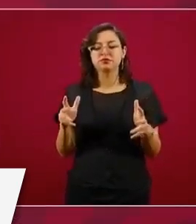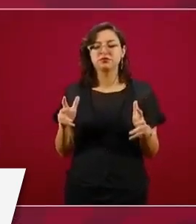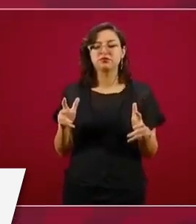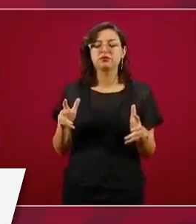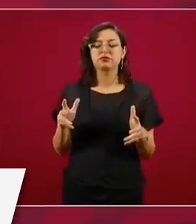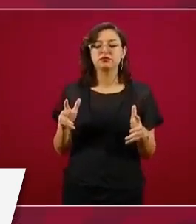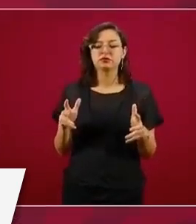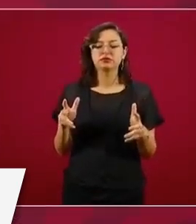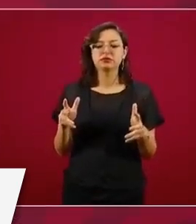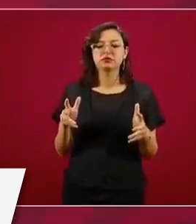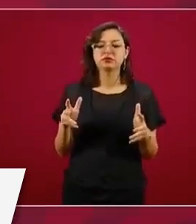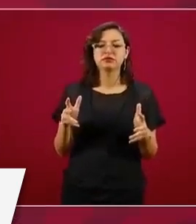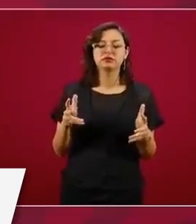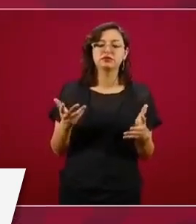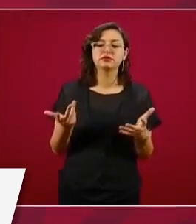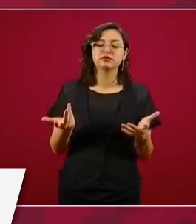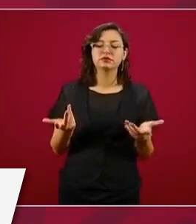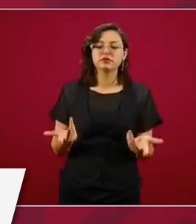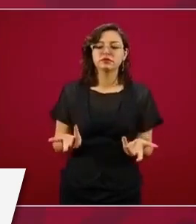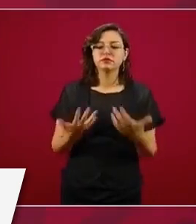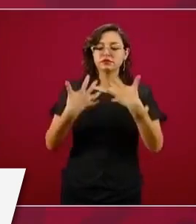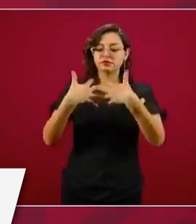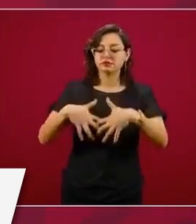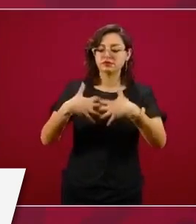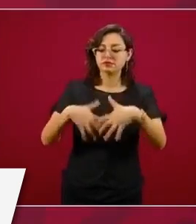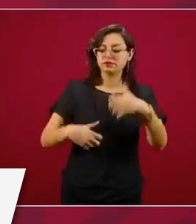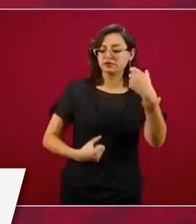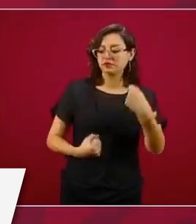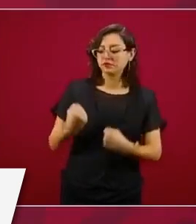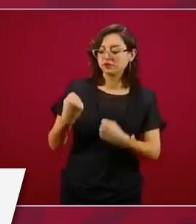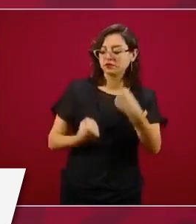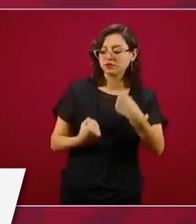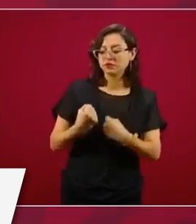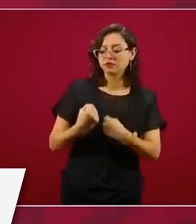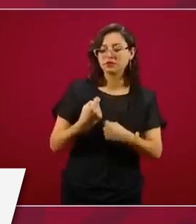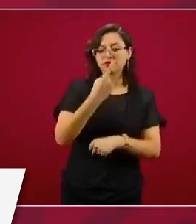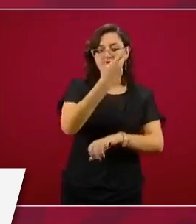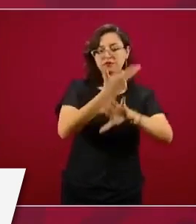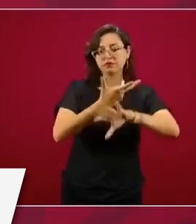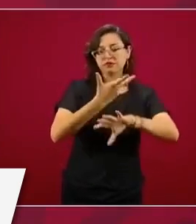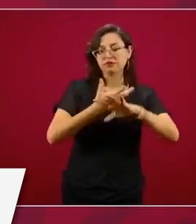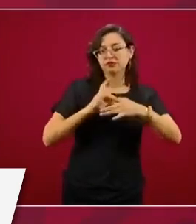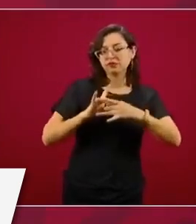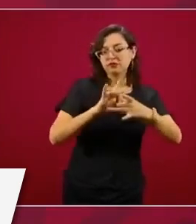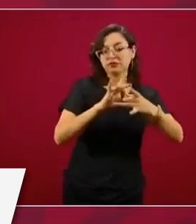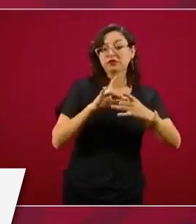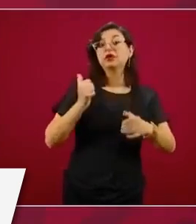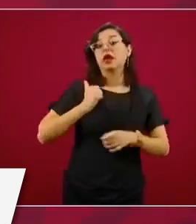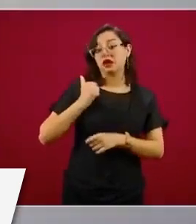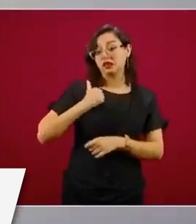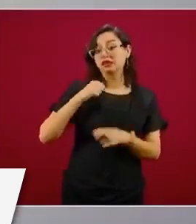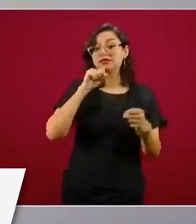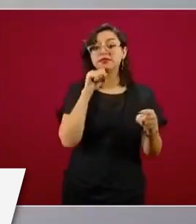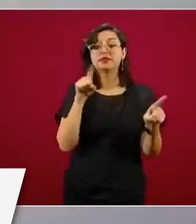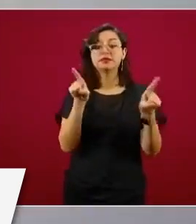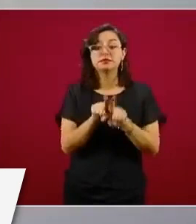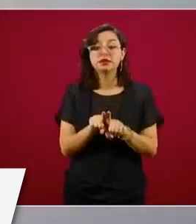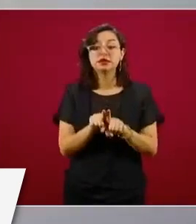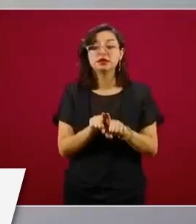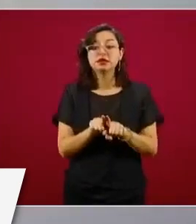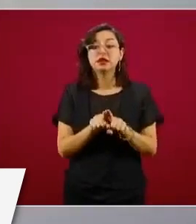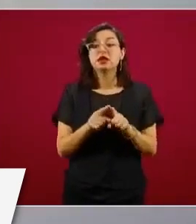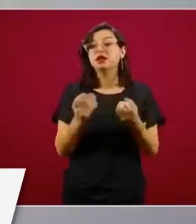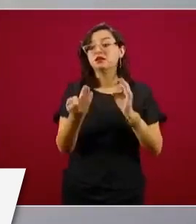la industria automotriz de Estados Unidos o de Canadá, hay muchas empresas